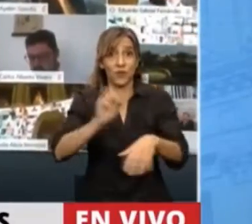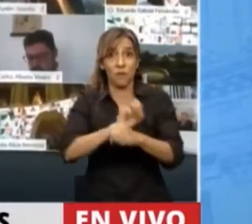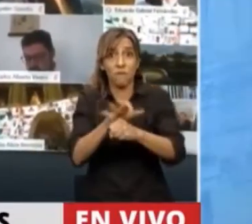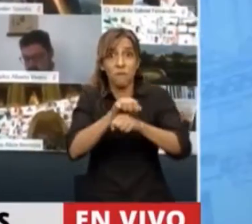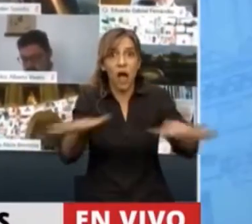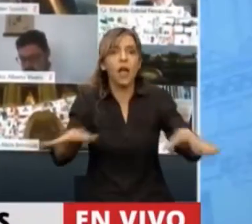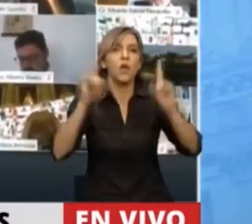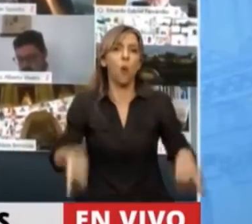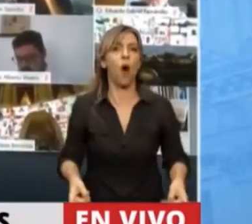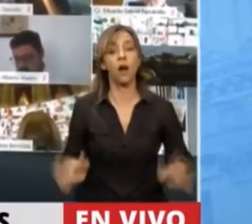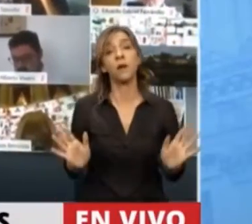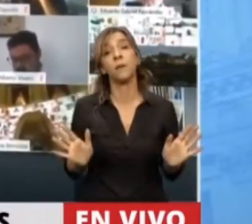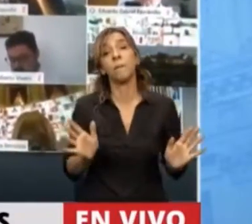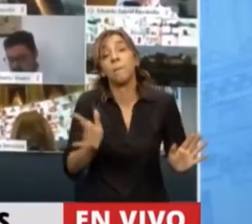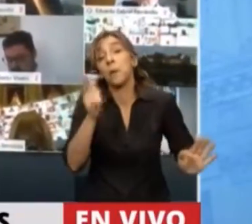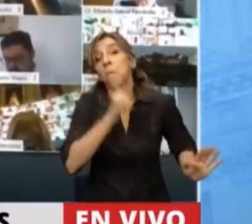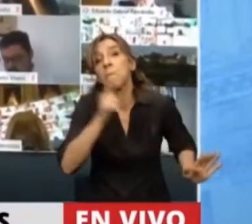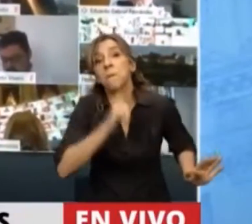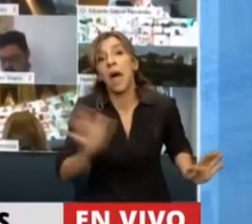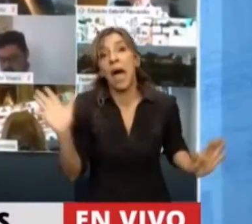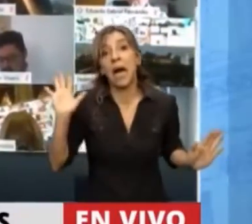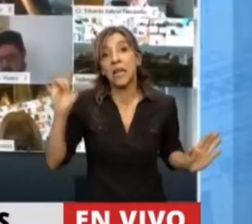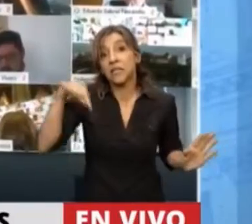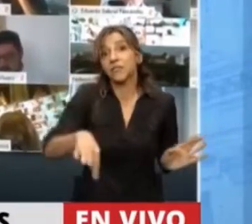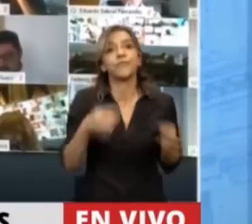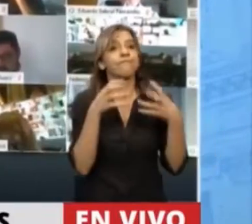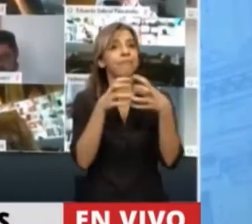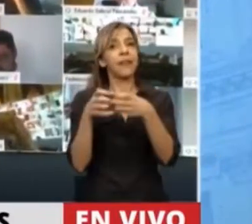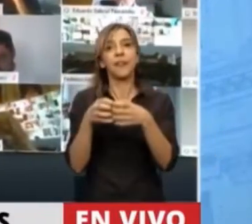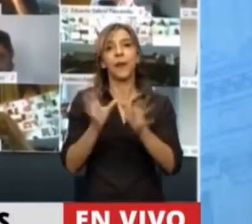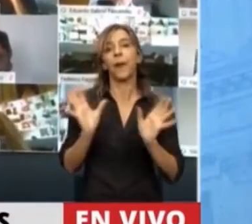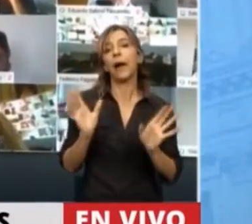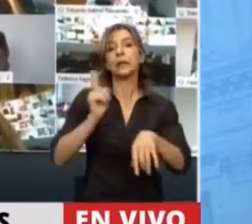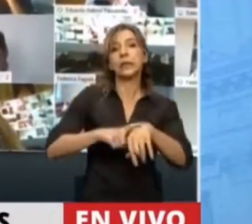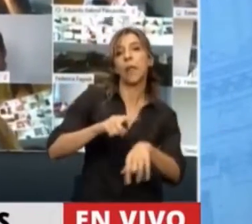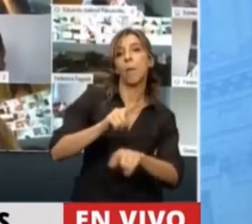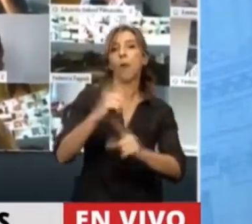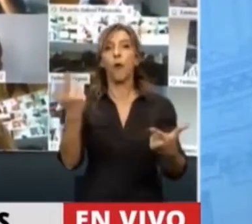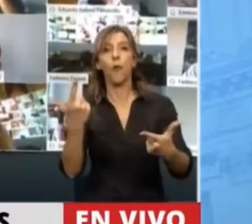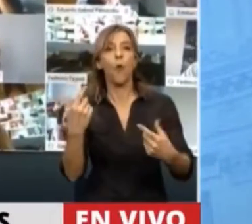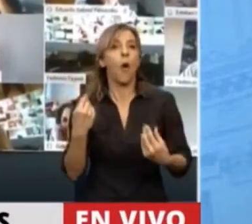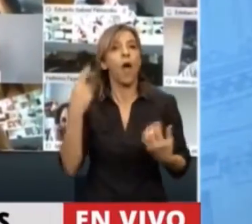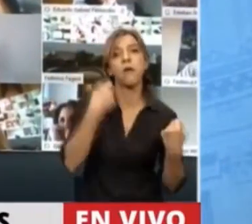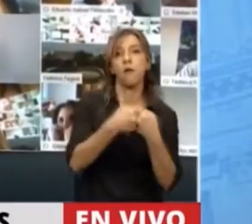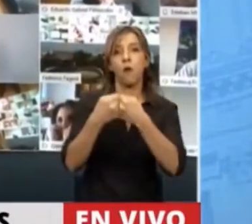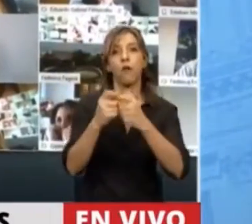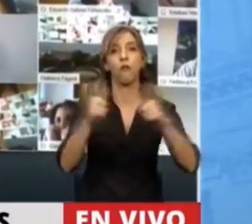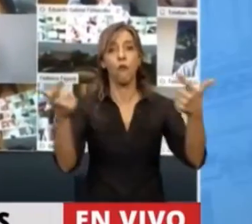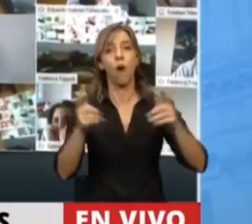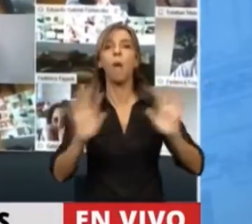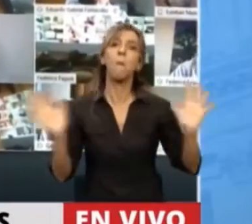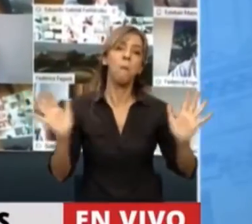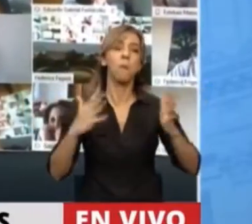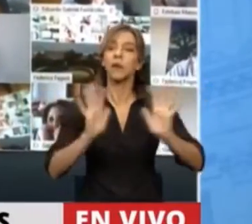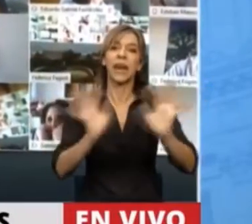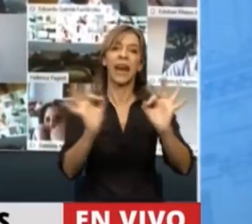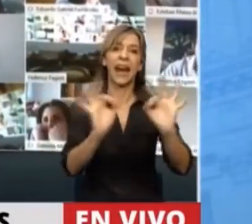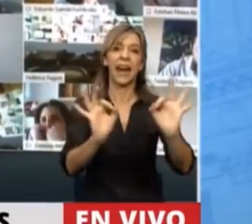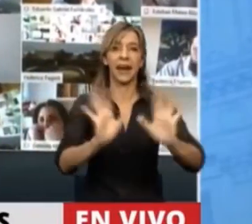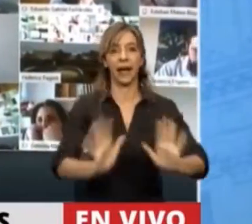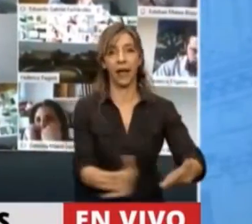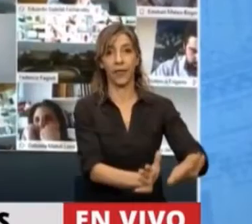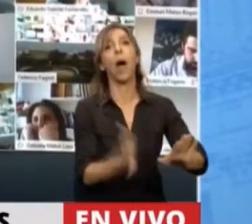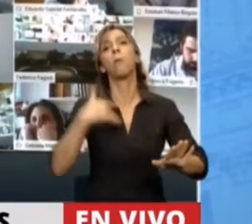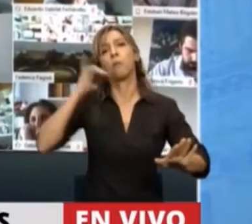Acá no hay tiempo para debatir esto, no hay consenso, no hay nada. Pero sí hay tiempo, sí hay consenso,